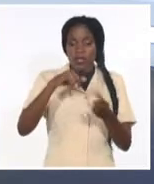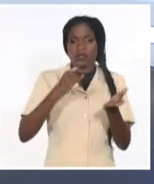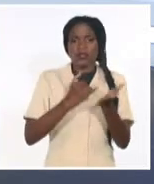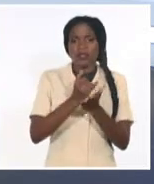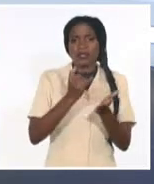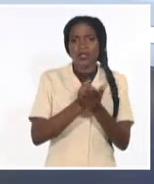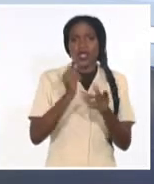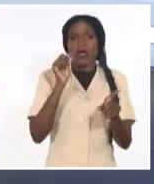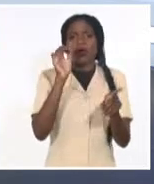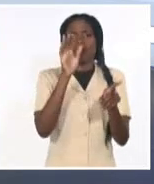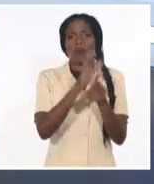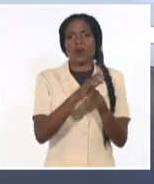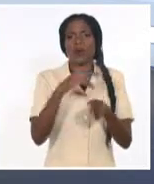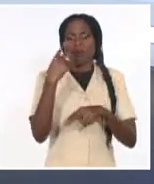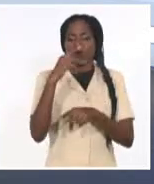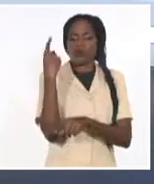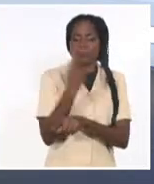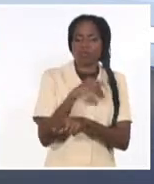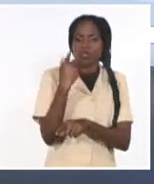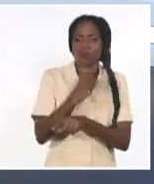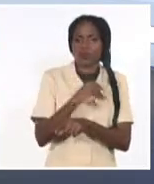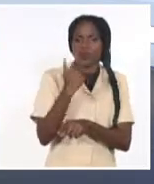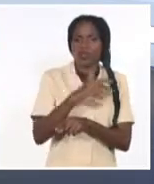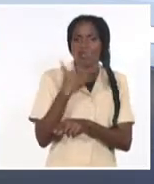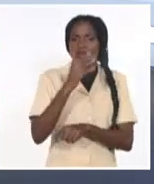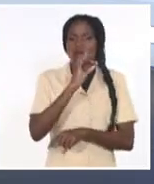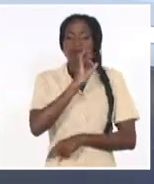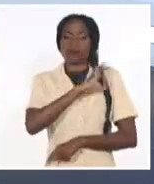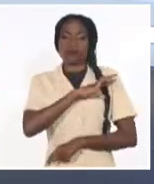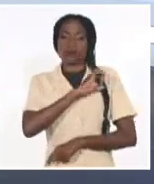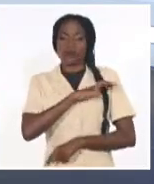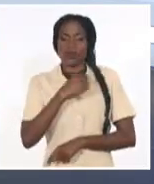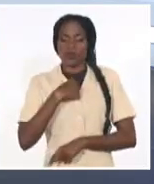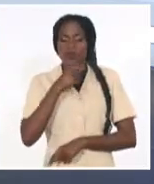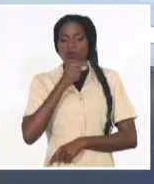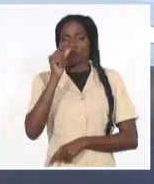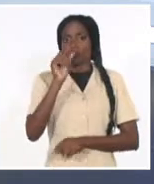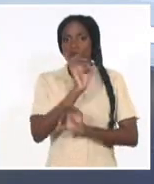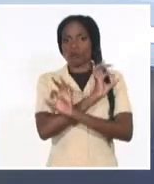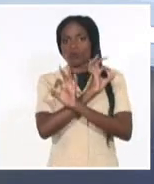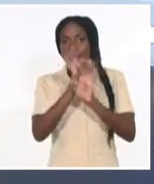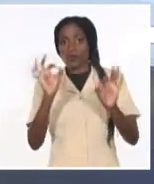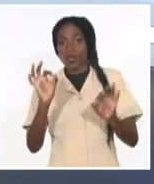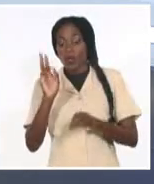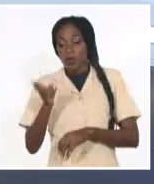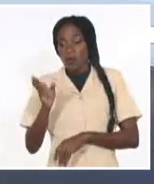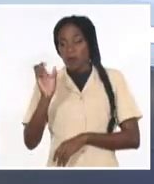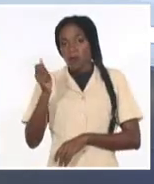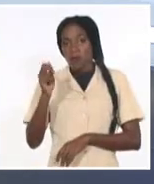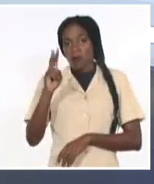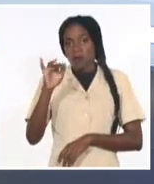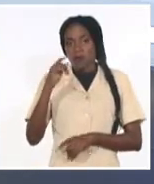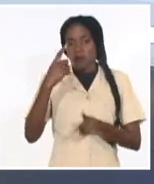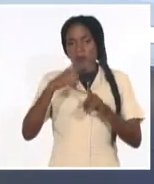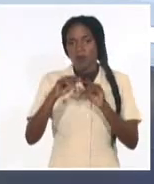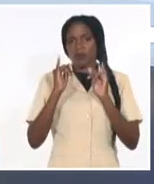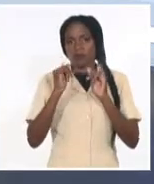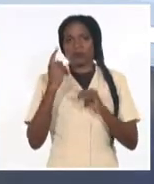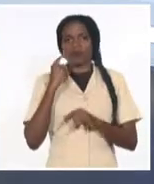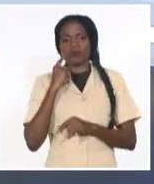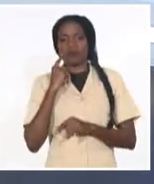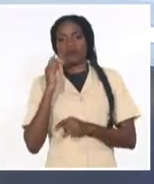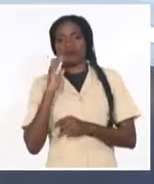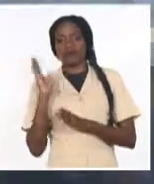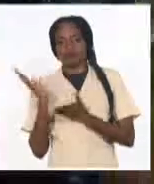iniciará su base de entrenamiento desde Santiago de Chile. Nuestro enviado especial, Pavel Otero, nos tiene otros detalles. Pavel, si me escuchas,